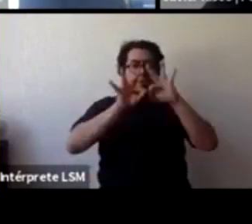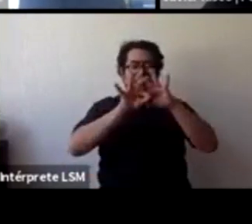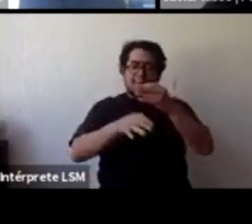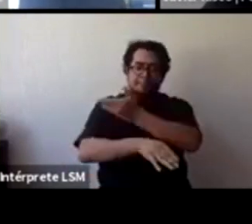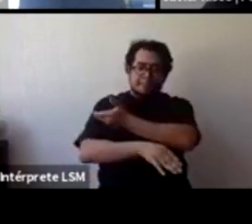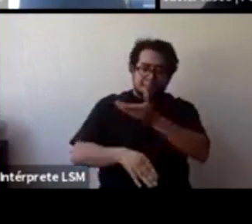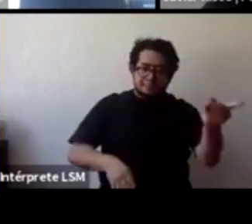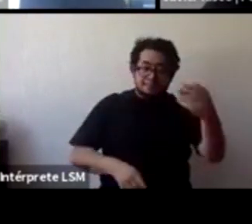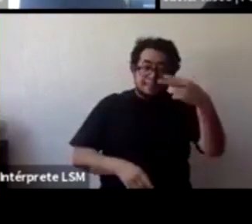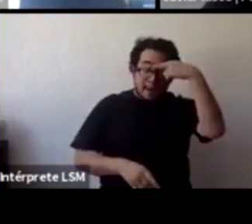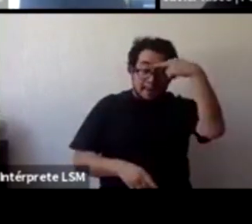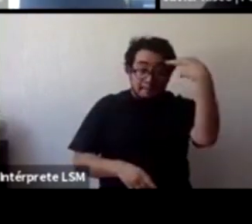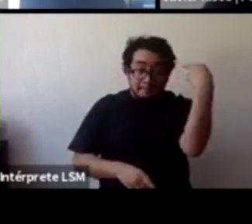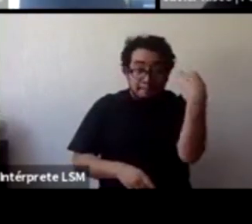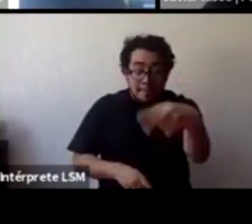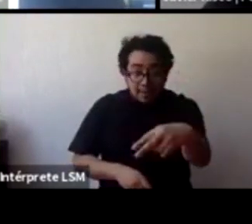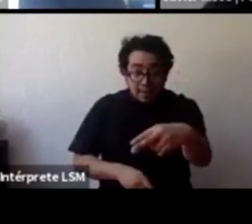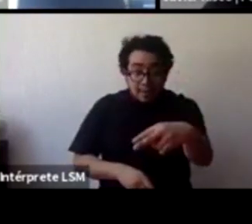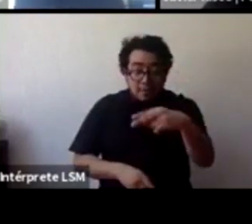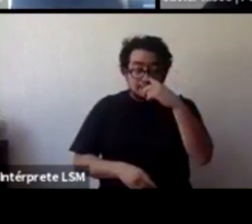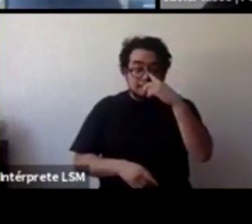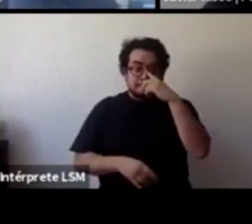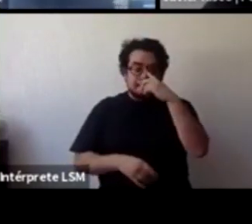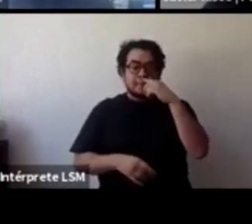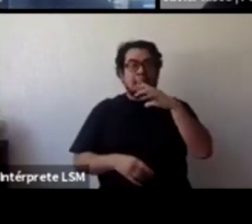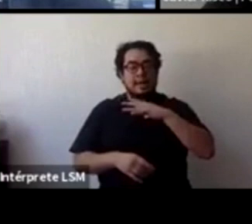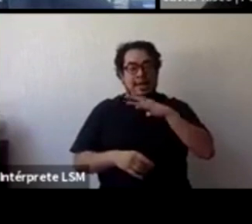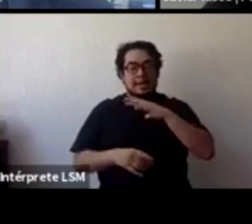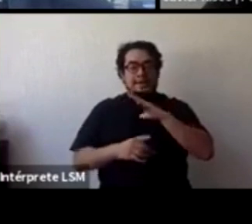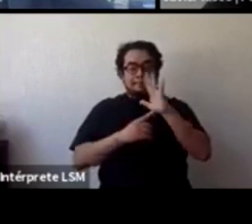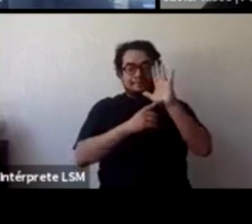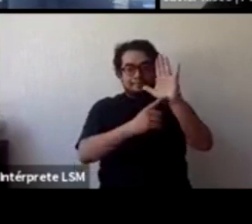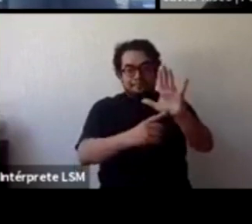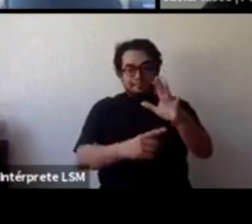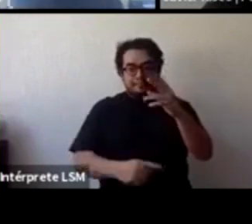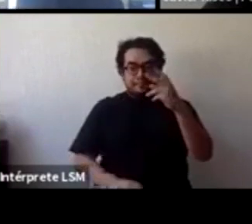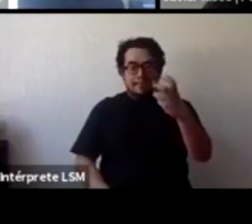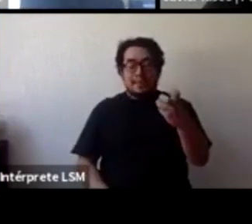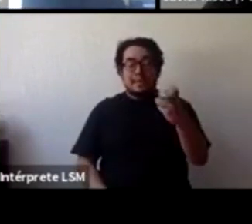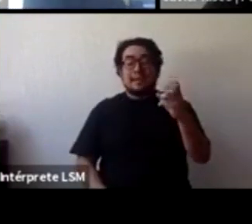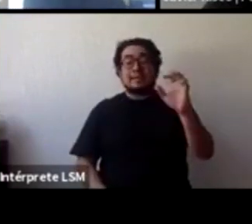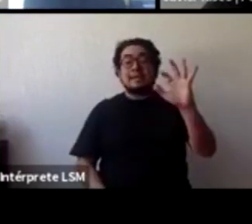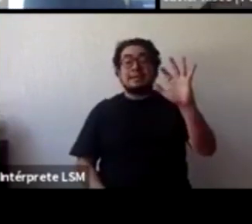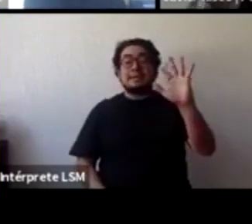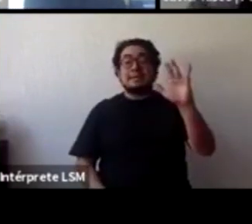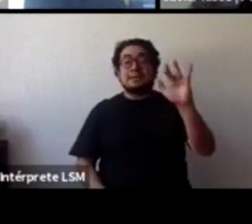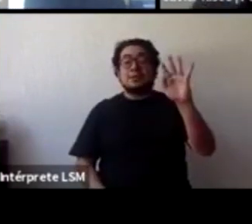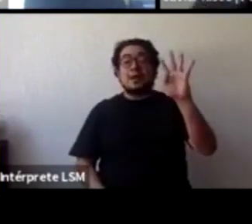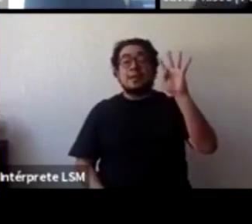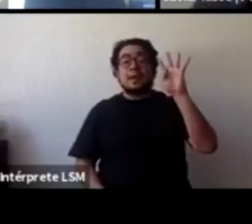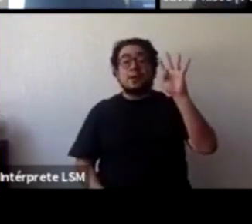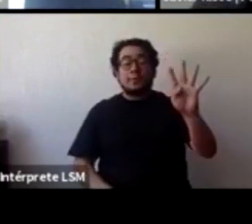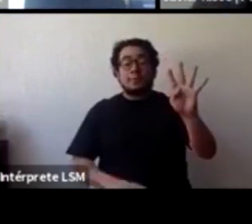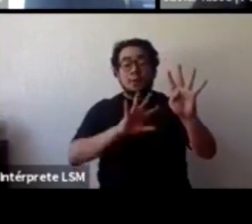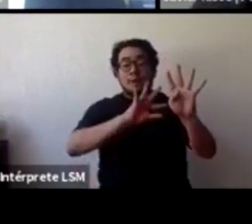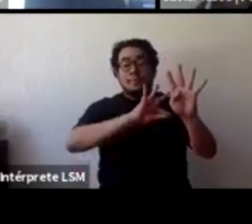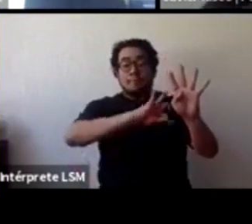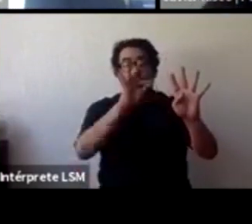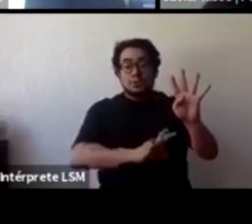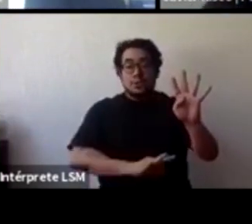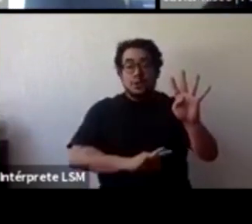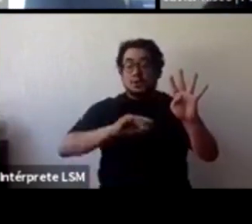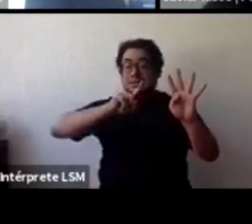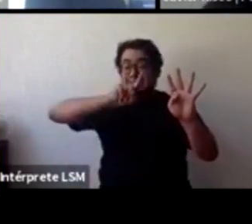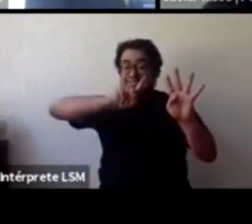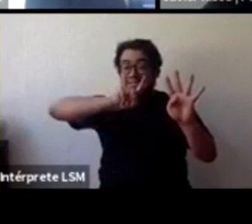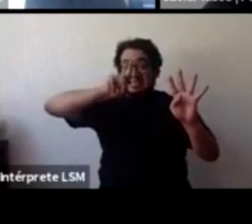México la nota que sacó México mirando todo eso es un 54 sobre 100 está